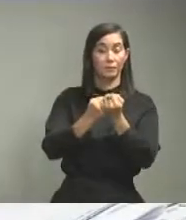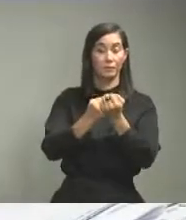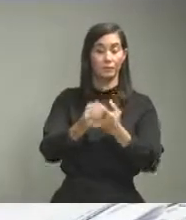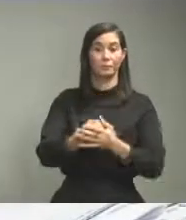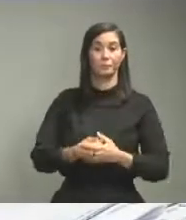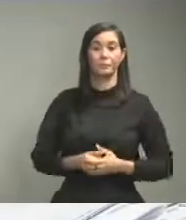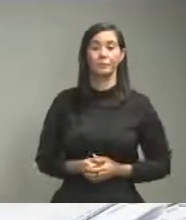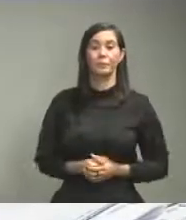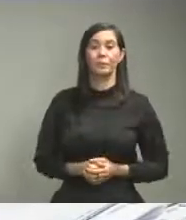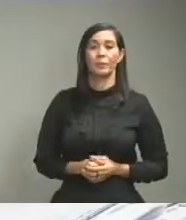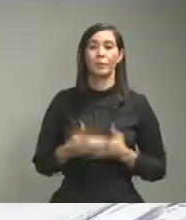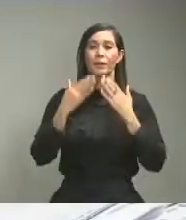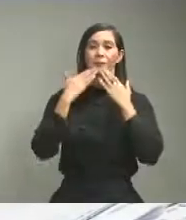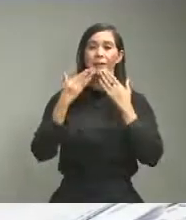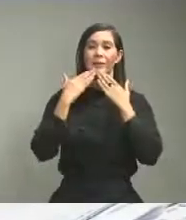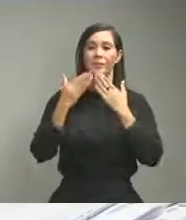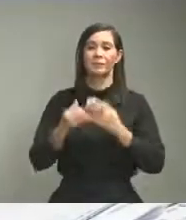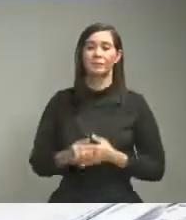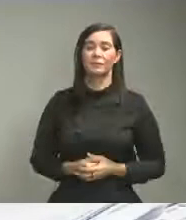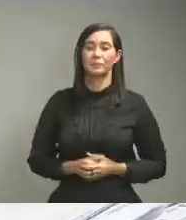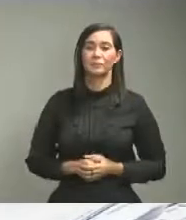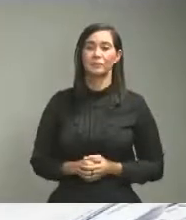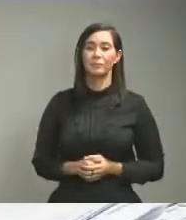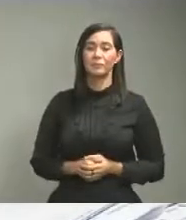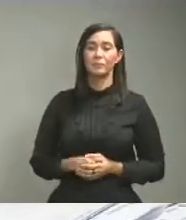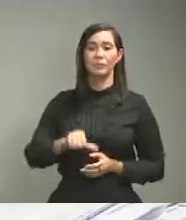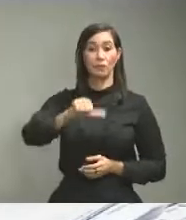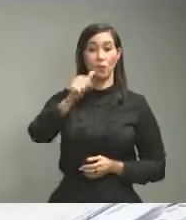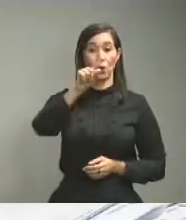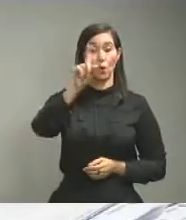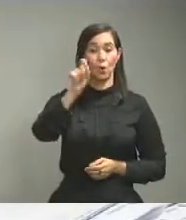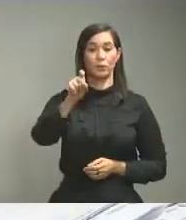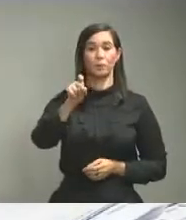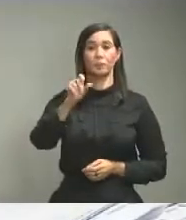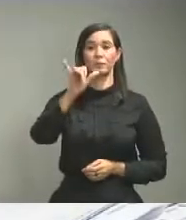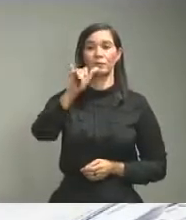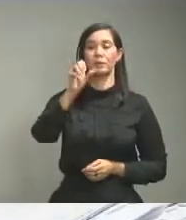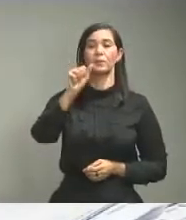gracias salvador pasamos a Johanna Matos